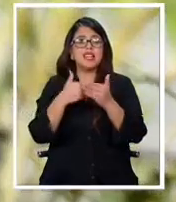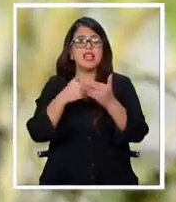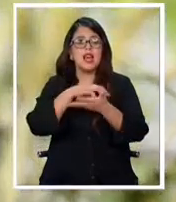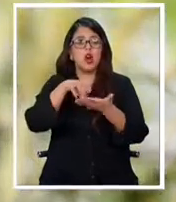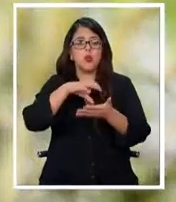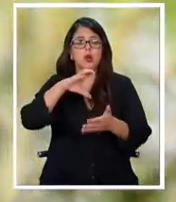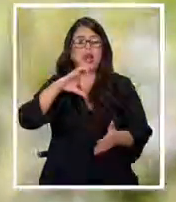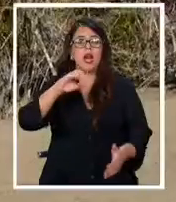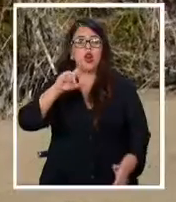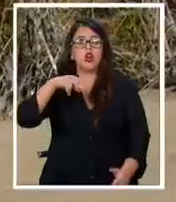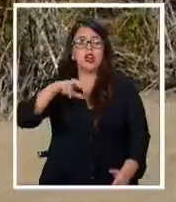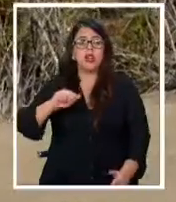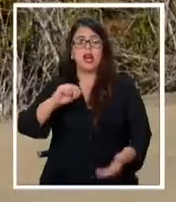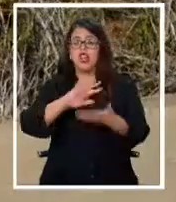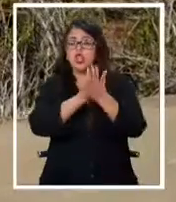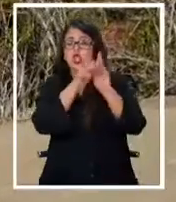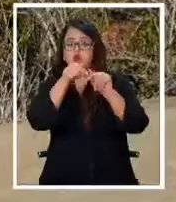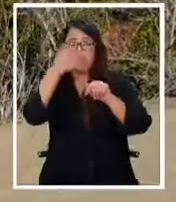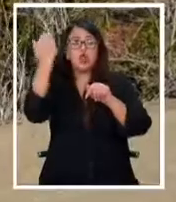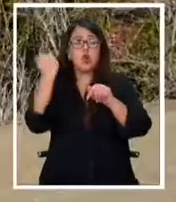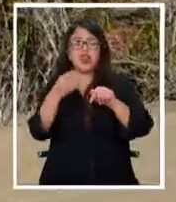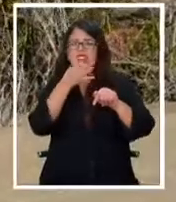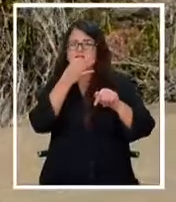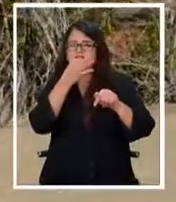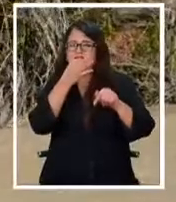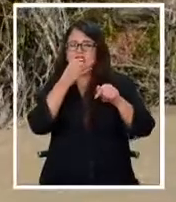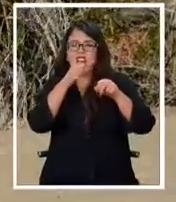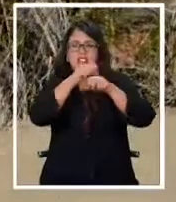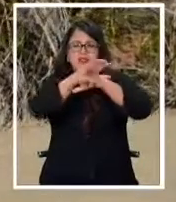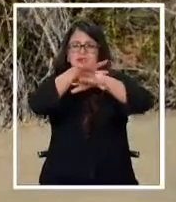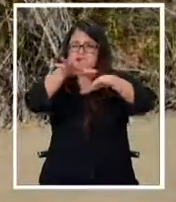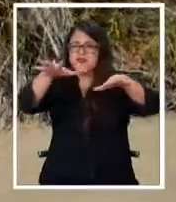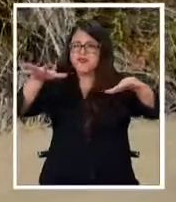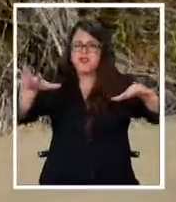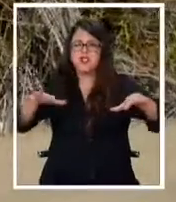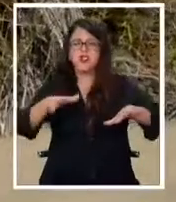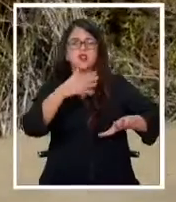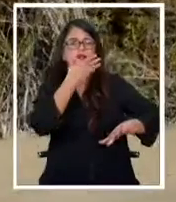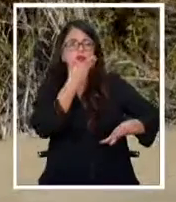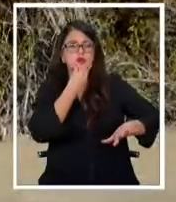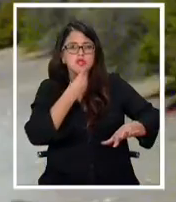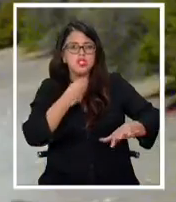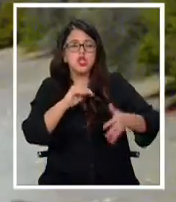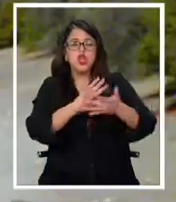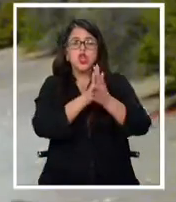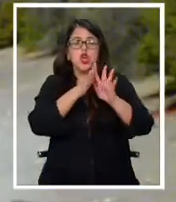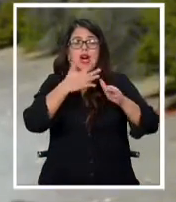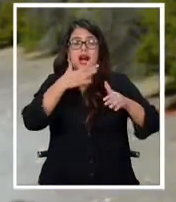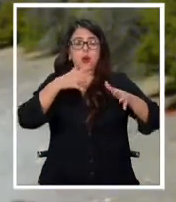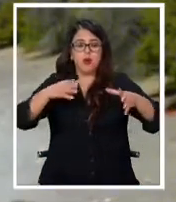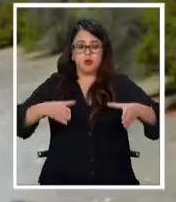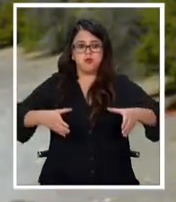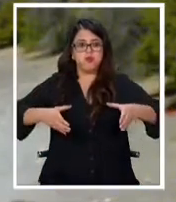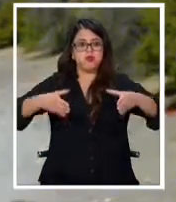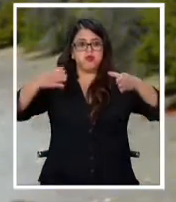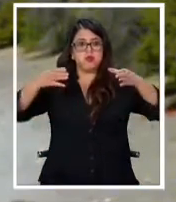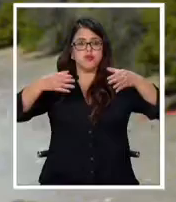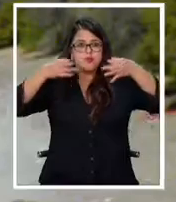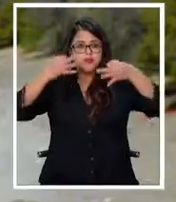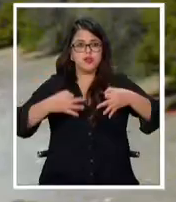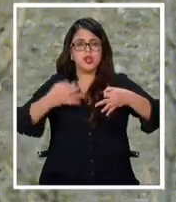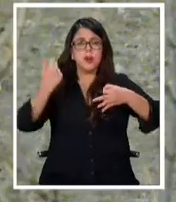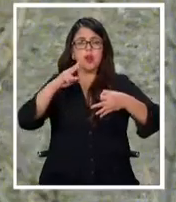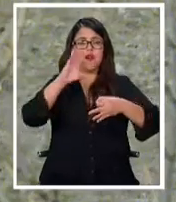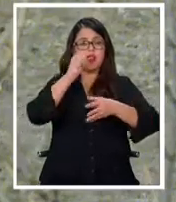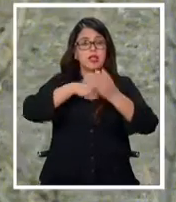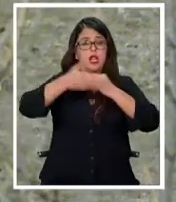espinos, los algarroses, el pastito verde, daba gusto. Las vertientes a mayor capacidad. Hace 20 años se fue disminuyendo de a poco,